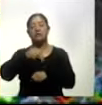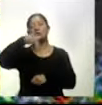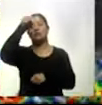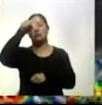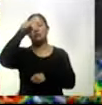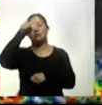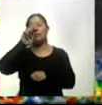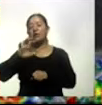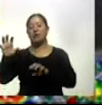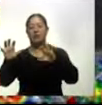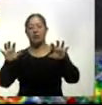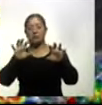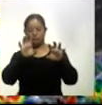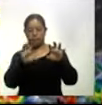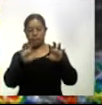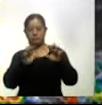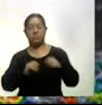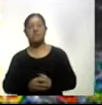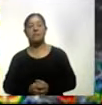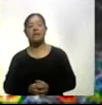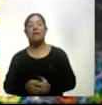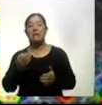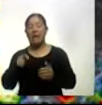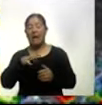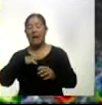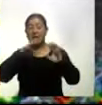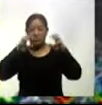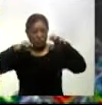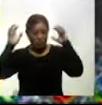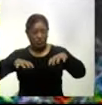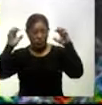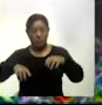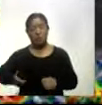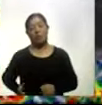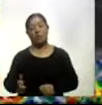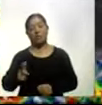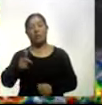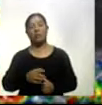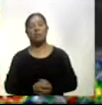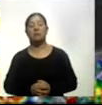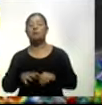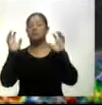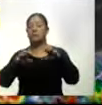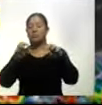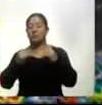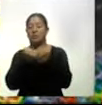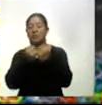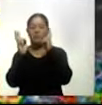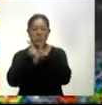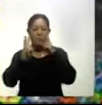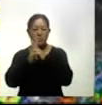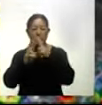oriente y centro del país llegando a registrarse lluvias puntuales intensas en Guanajuato las lluvias se acompañarán de rachas de viento